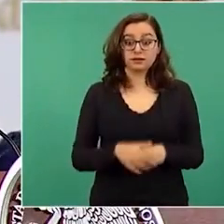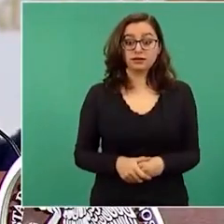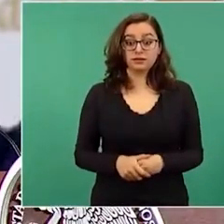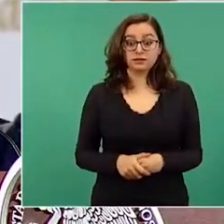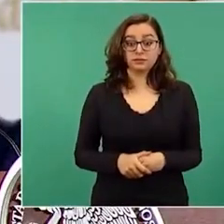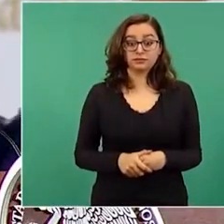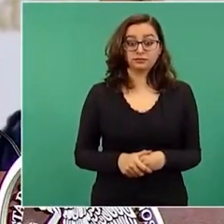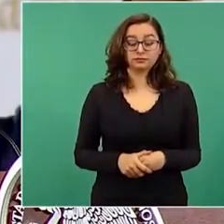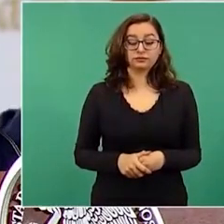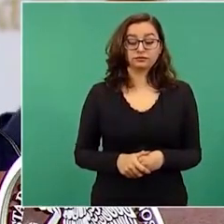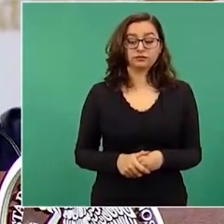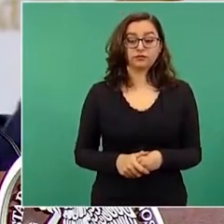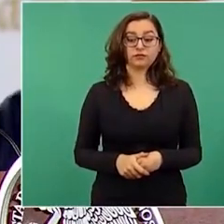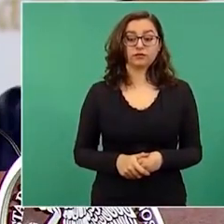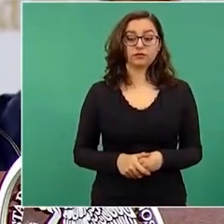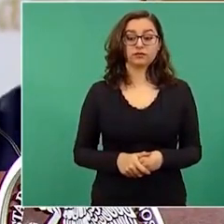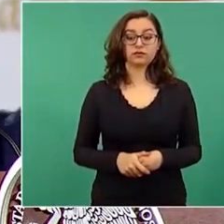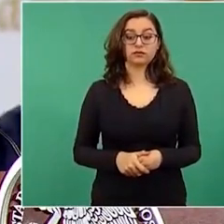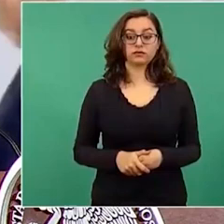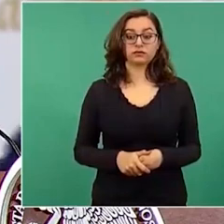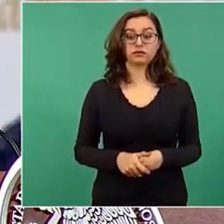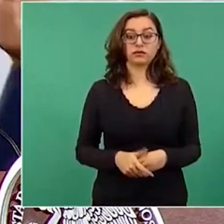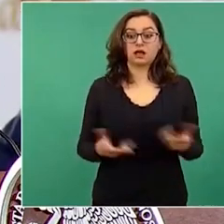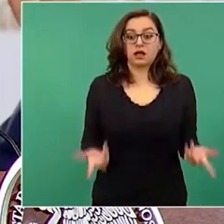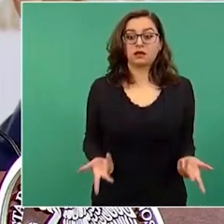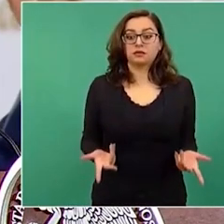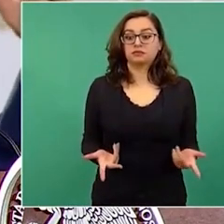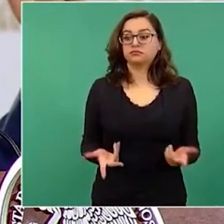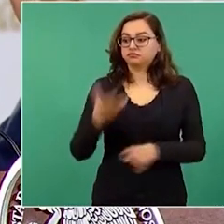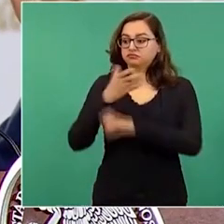si se privatiza todo,